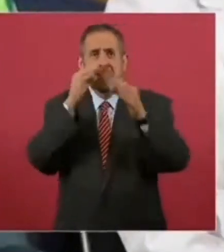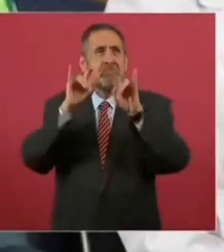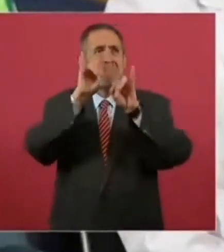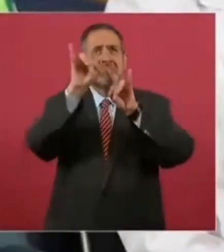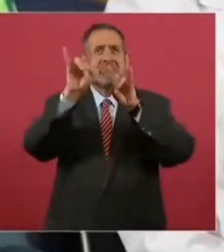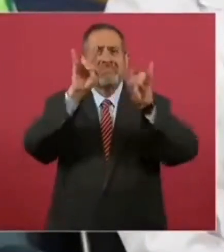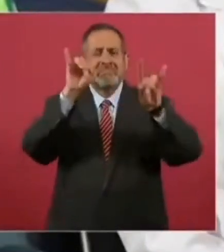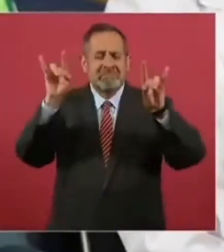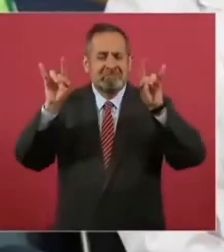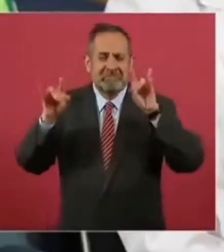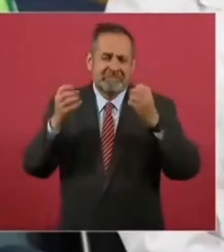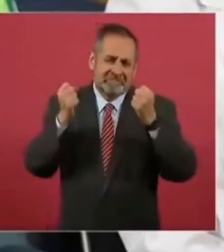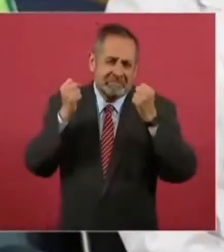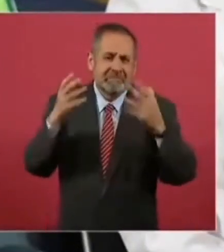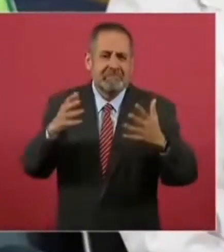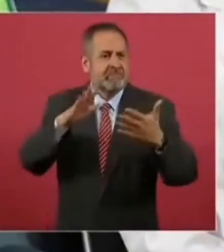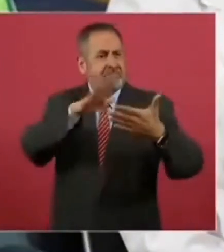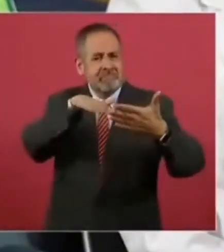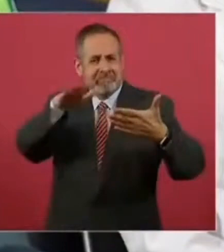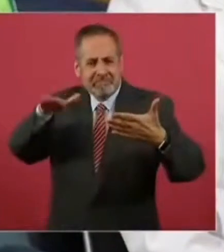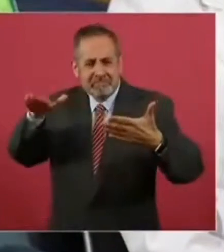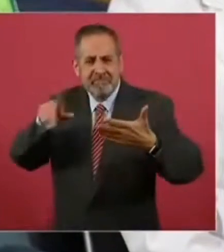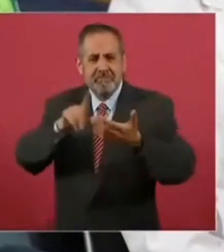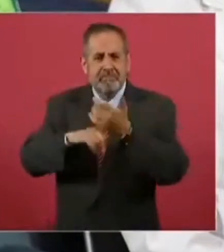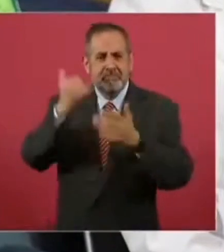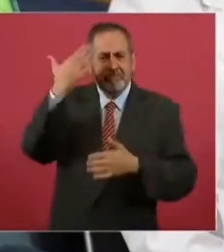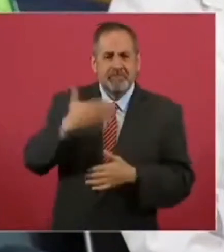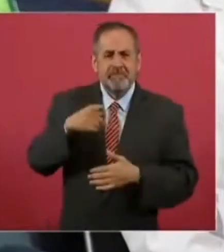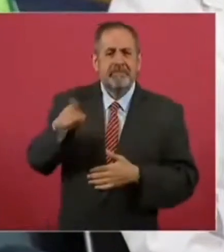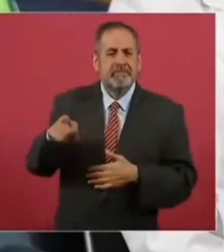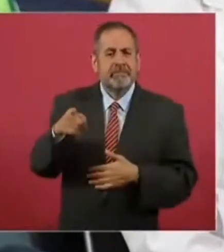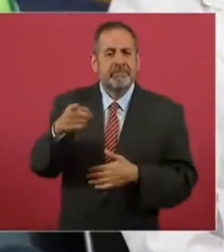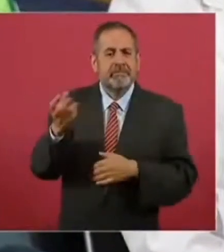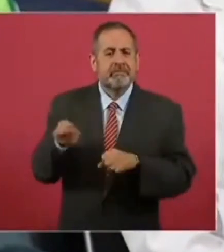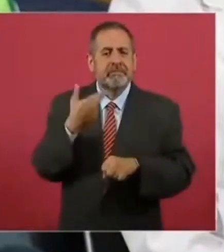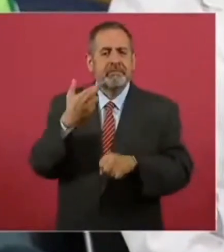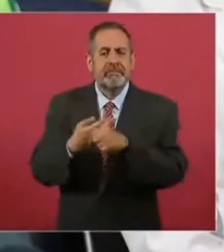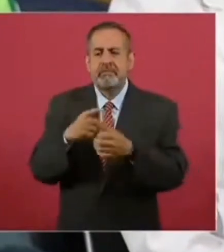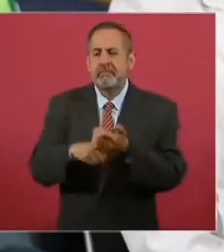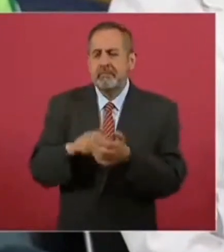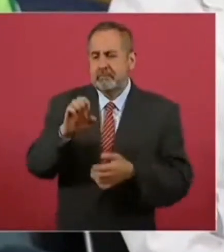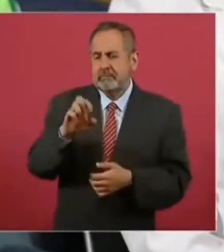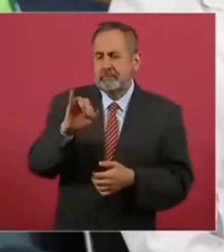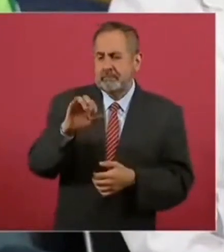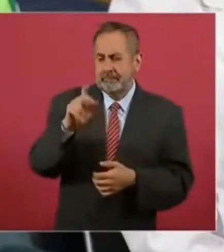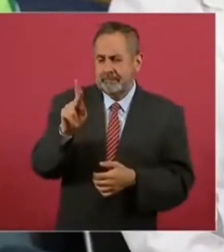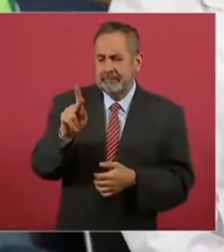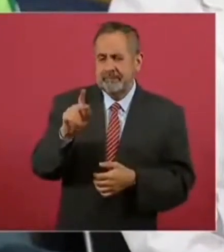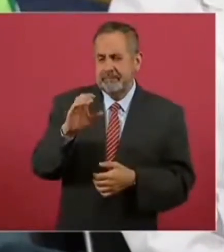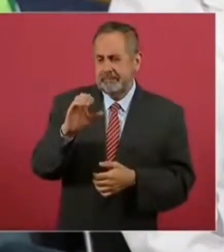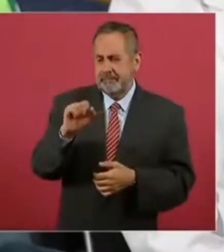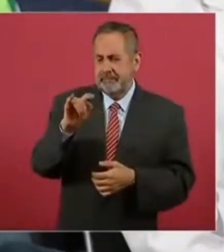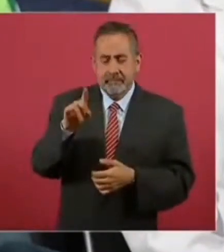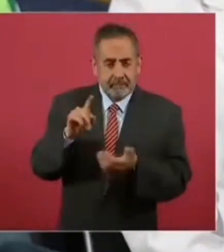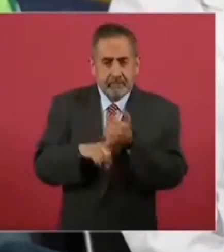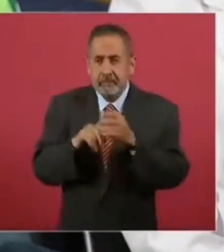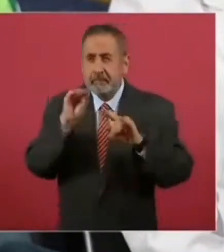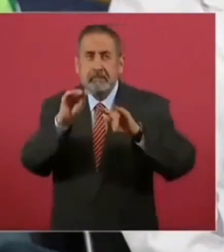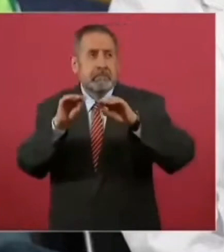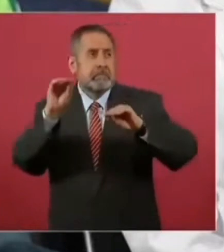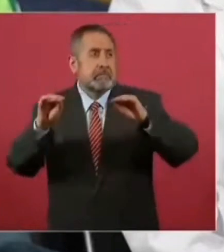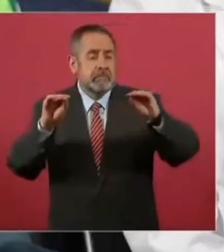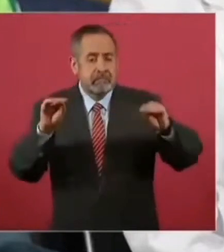espectaculares y bardas, con la imagen del secretario de Gobierno, Erick Cisneros. Si juntamos los que han